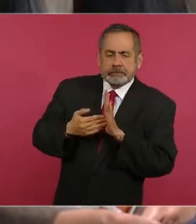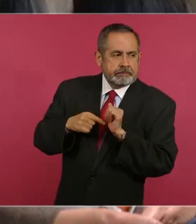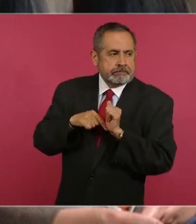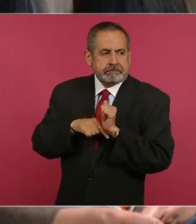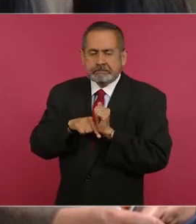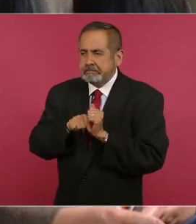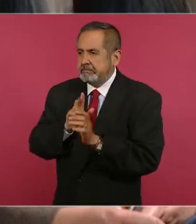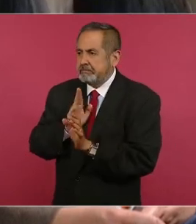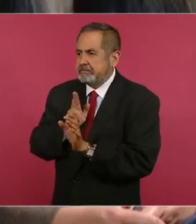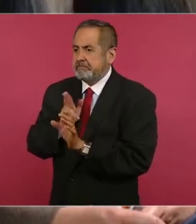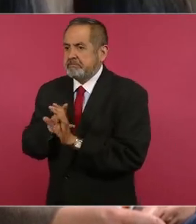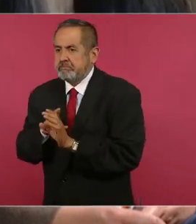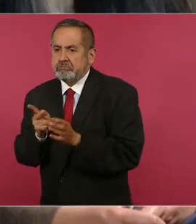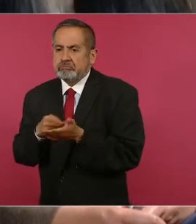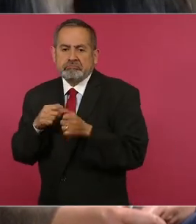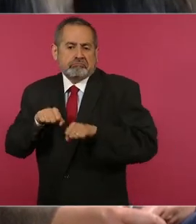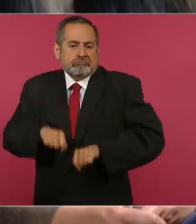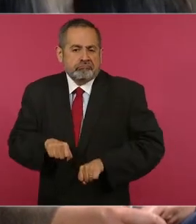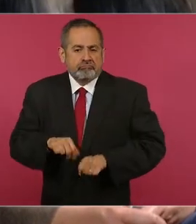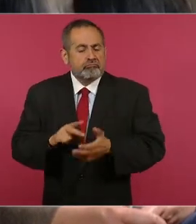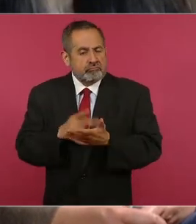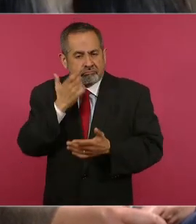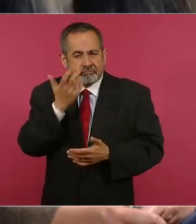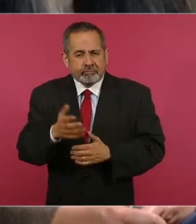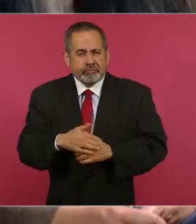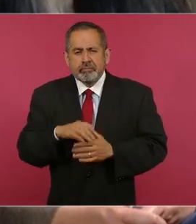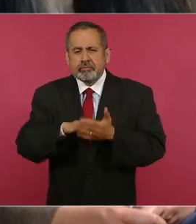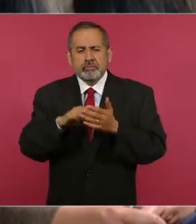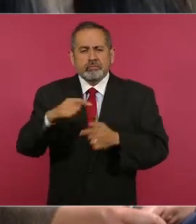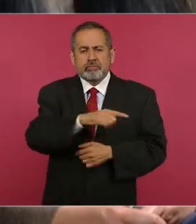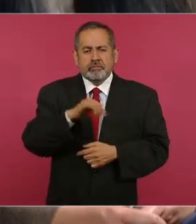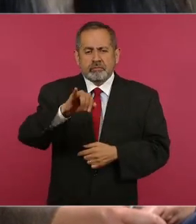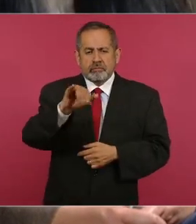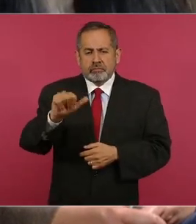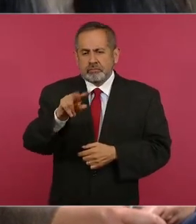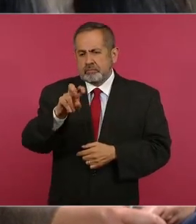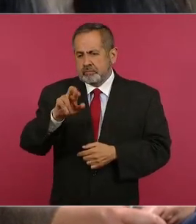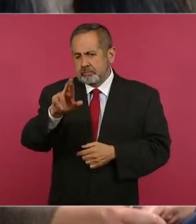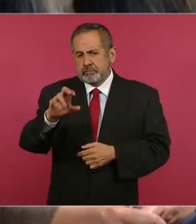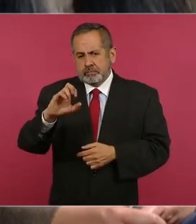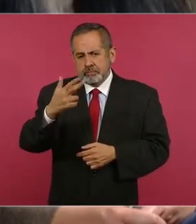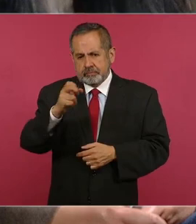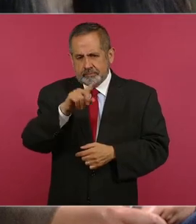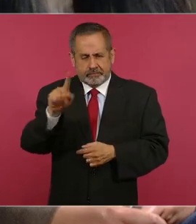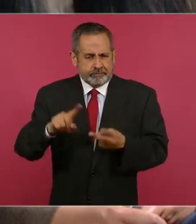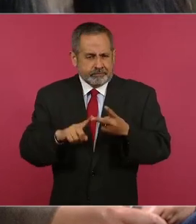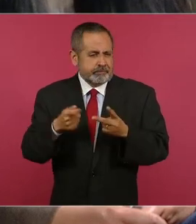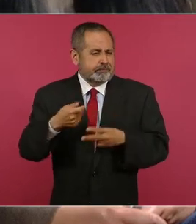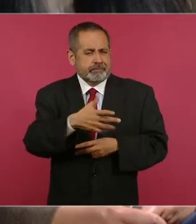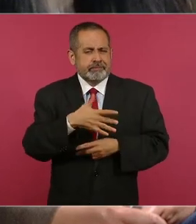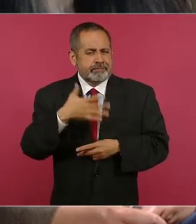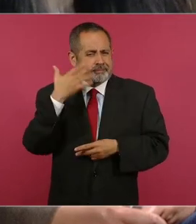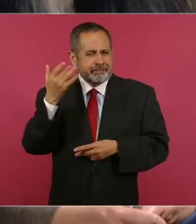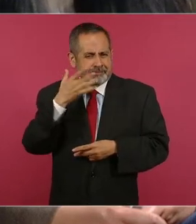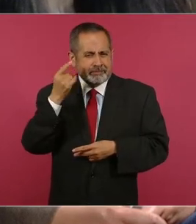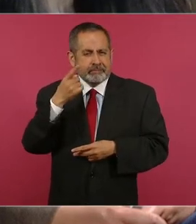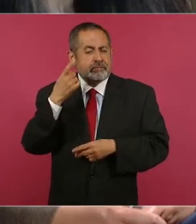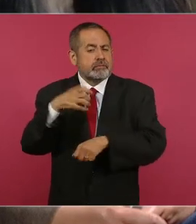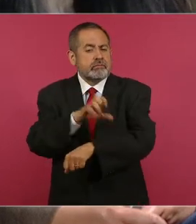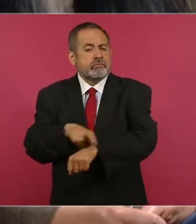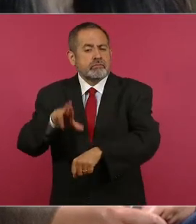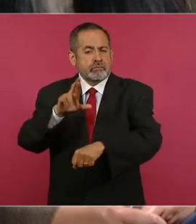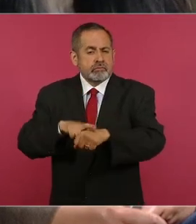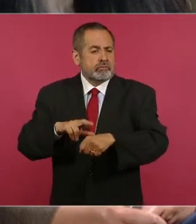tanto daño han hecho al país? Por ejemplo, ellos mencionan a Javier García Chávez, alias El Gato, que fue la coordinadora de campaña del